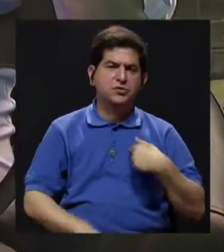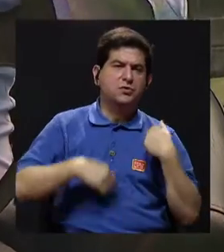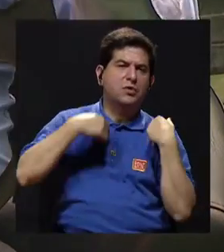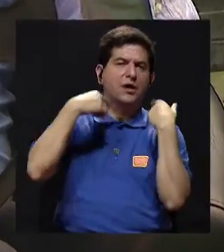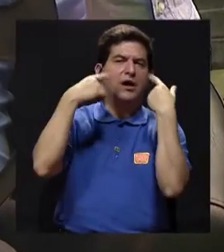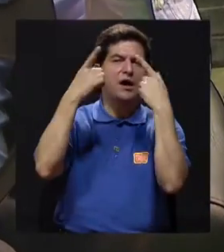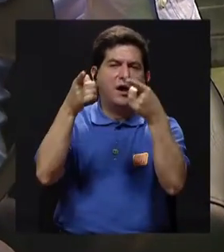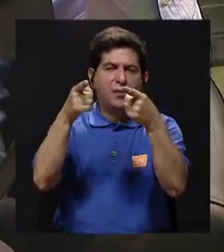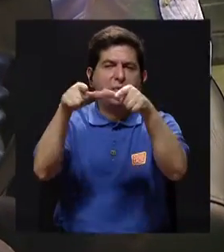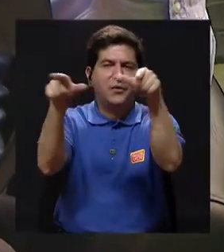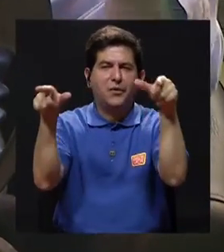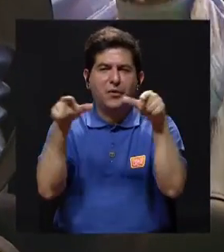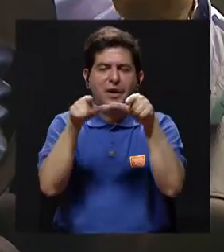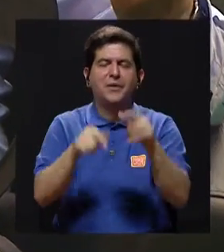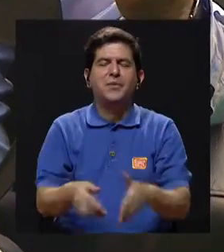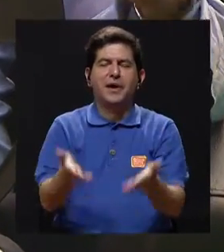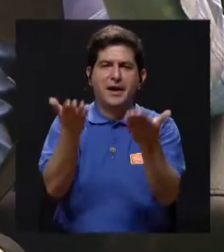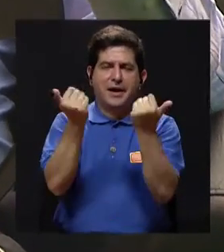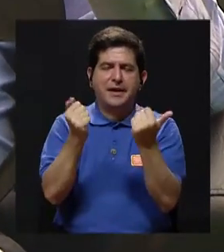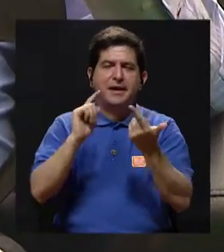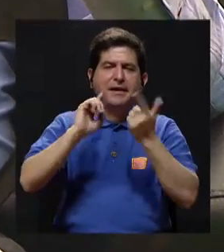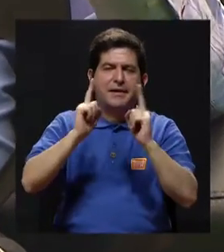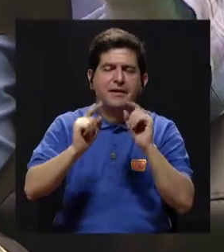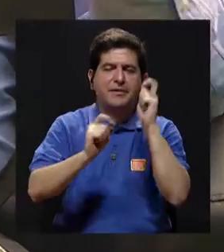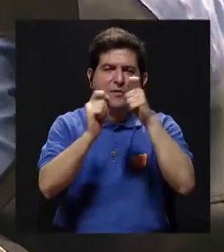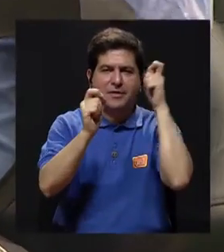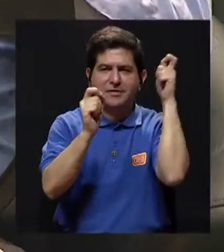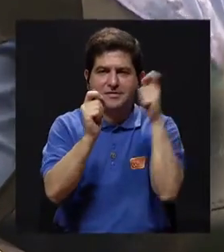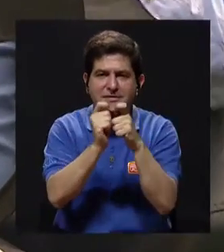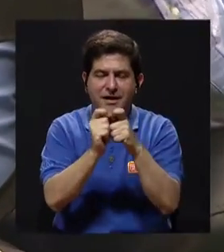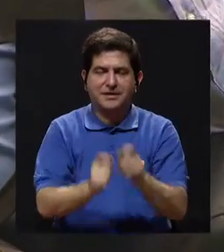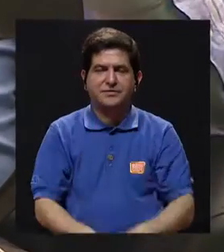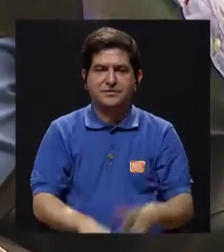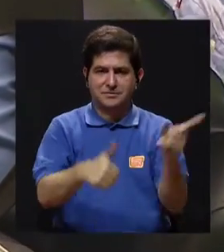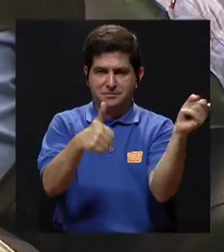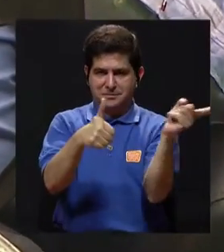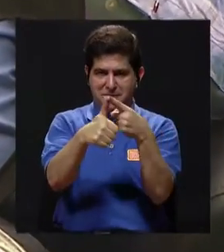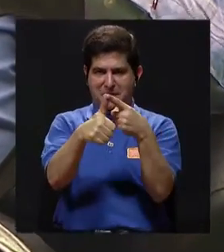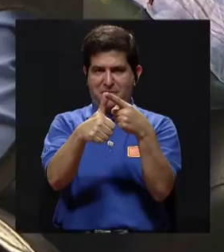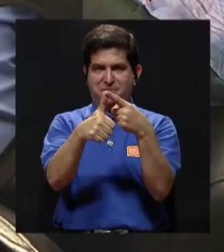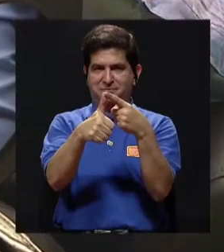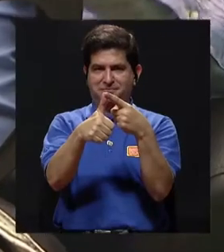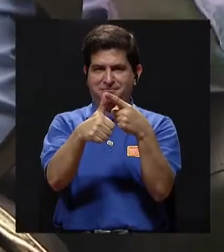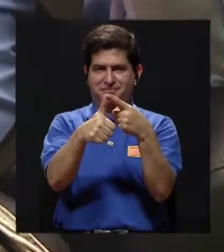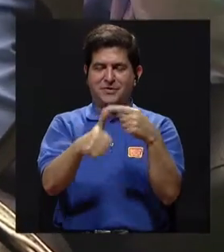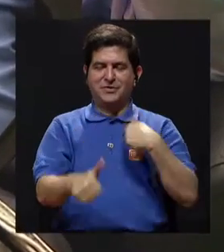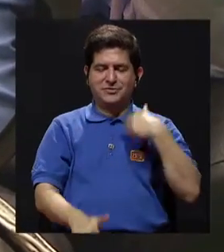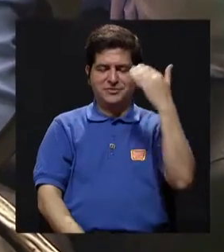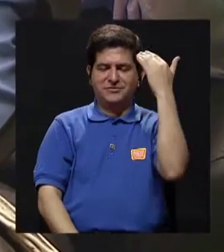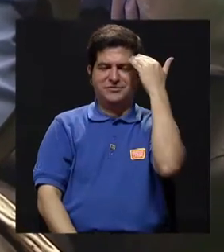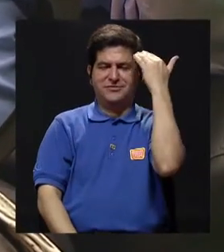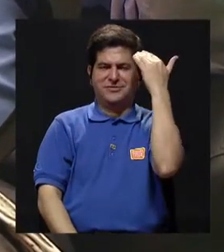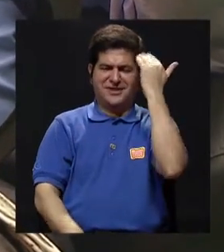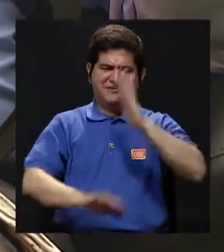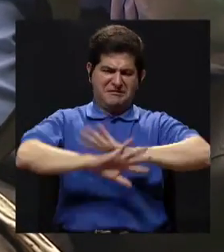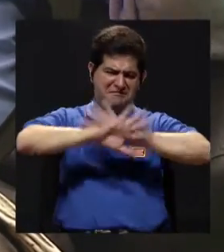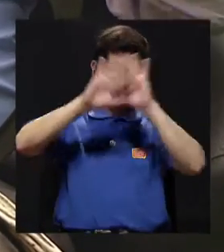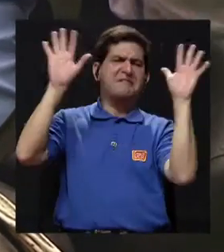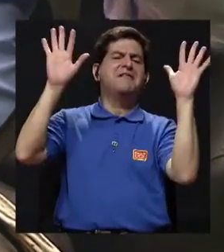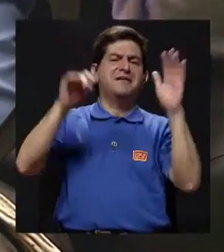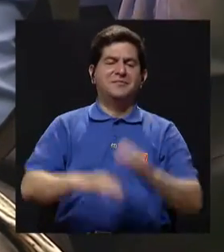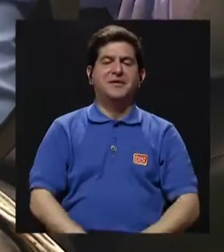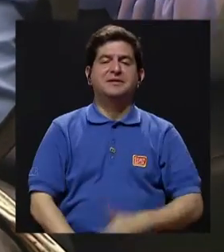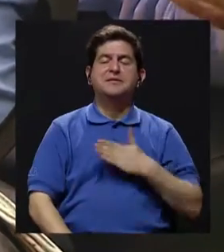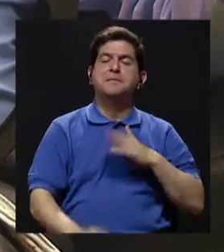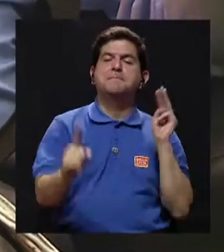voy para allá, yo sé hacia dónde quiero llegar. Entonces, aquí hay un punto número uno. Yo tengo que saber claramente